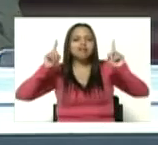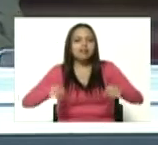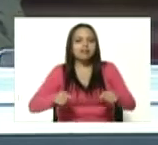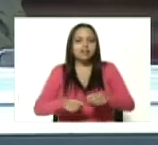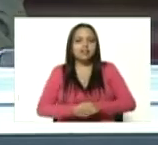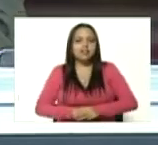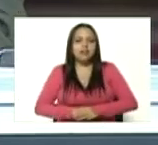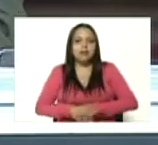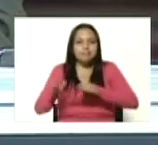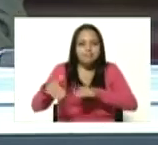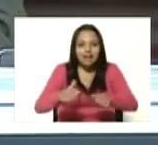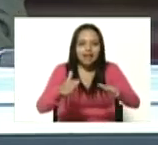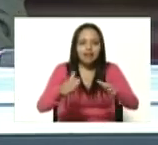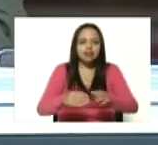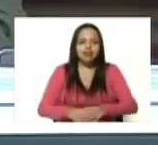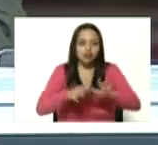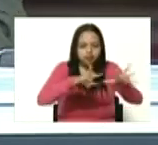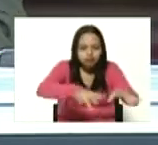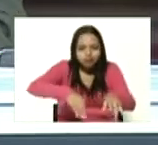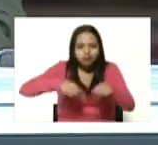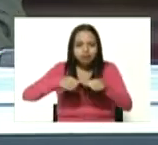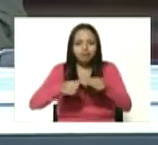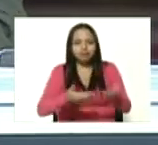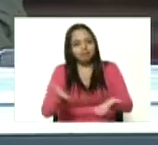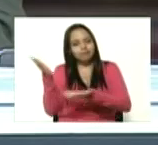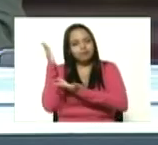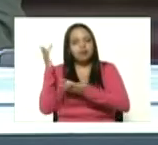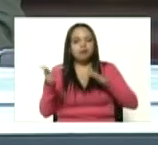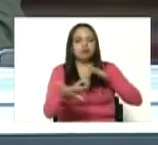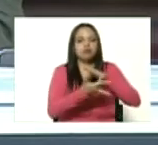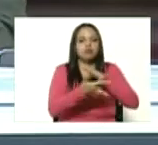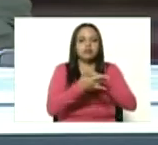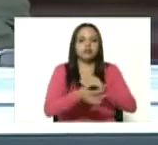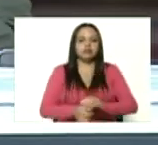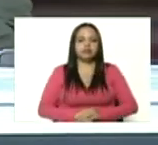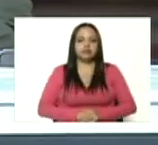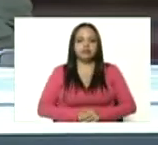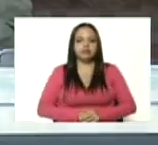pescando en los mares adelante general Luis Sarmiento